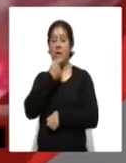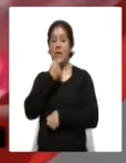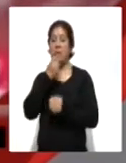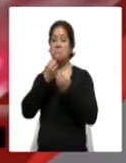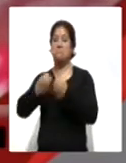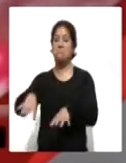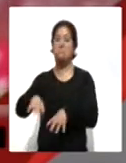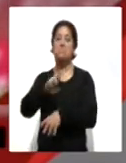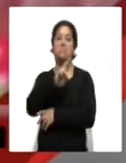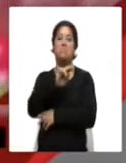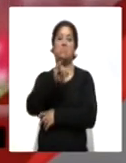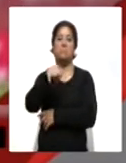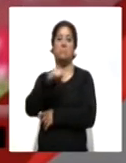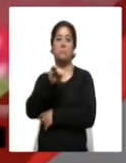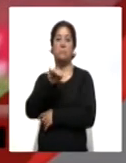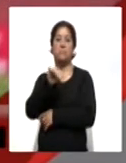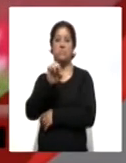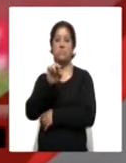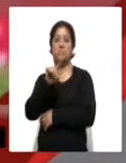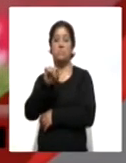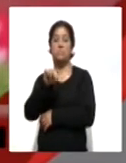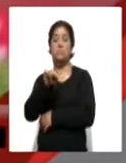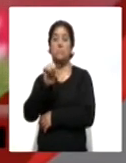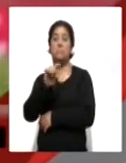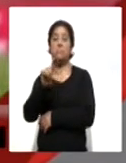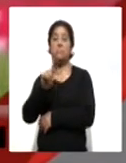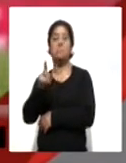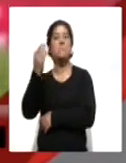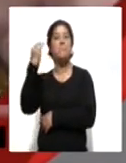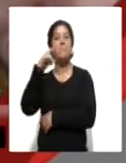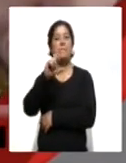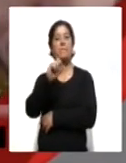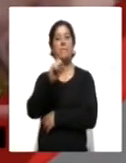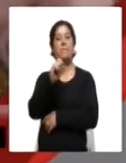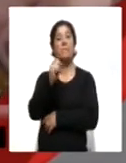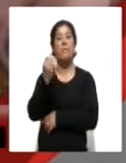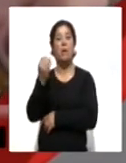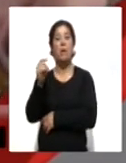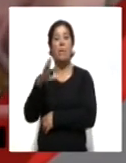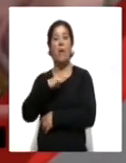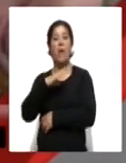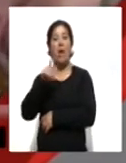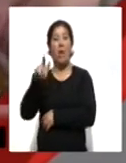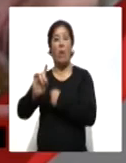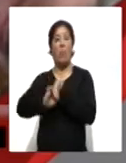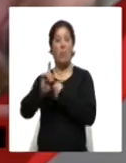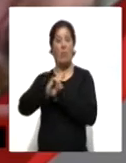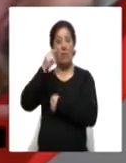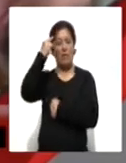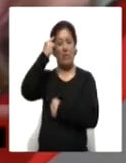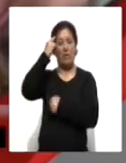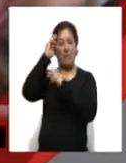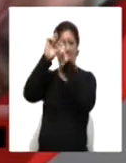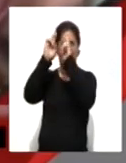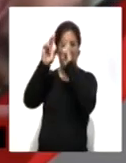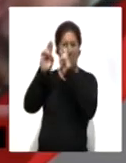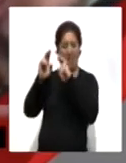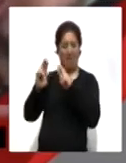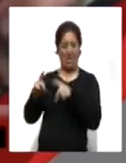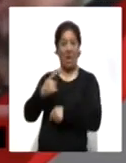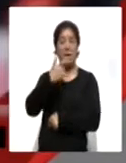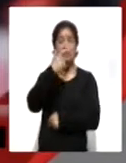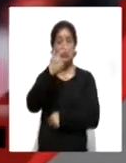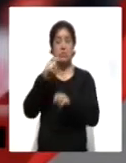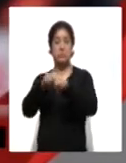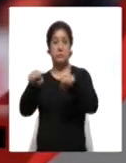Jiménez. Desde aquel 29 de noviembre donde el mexicano sufrió una fractura de cráneo han pasado 7 encuentros donde los